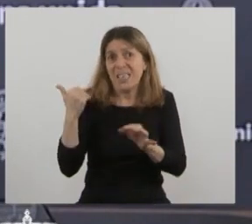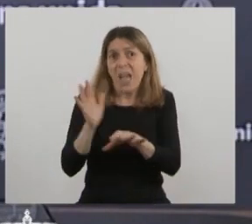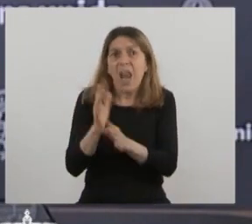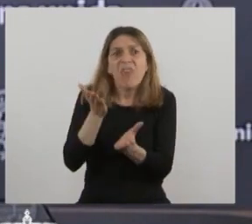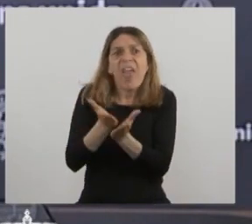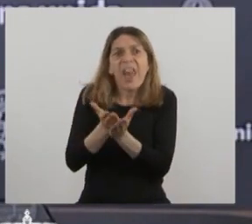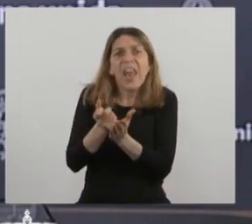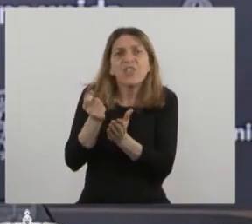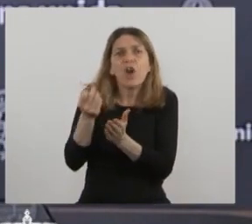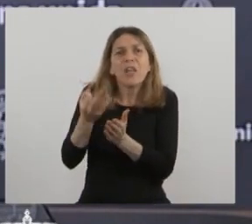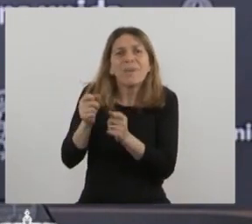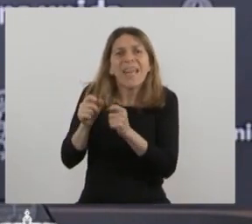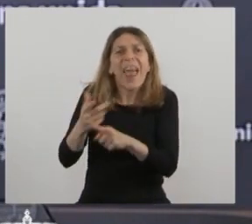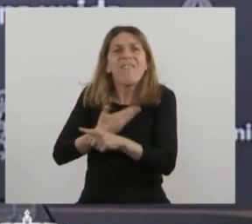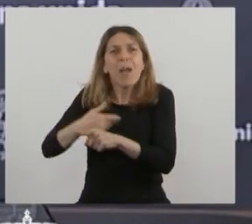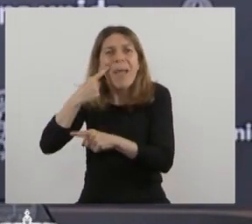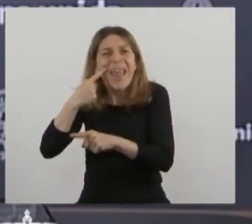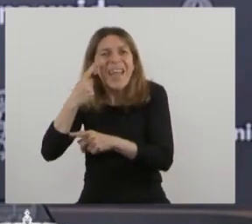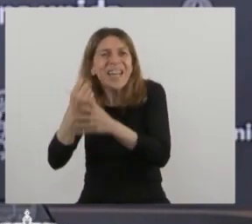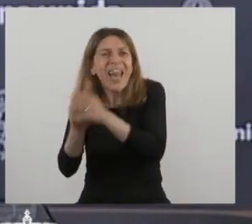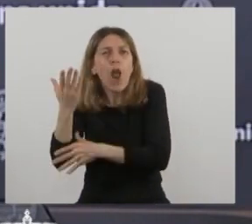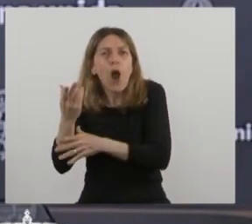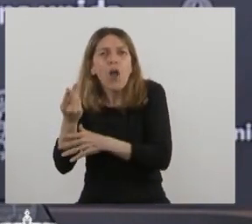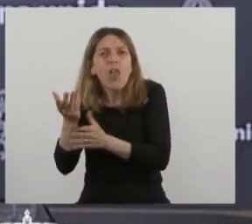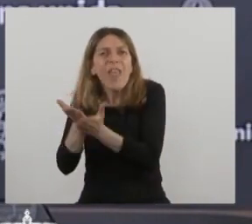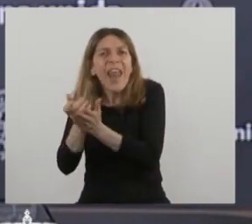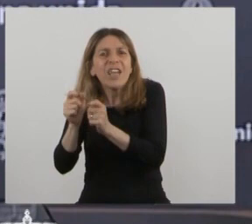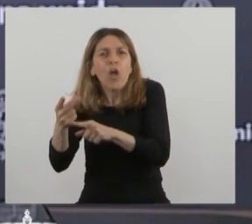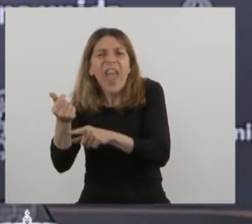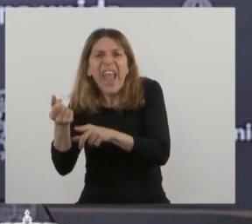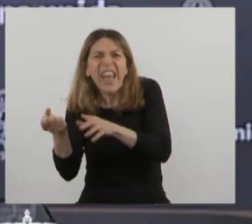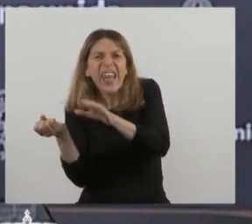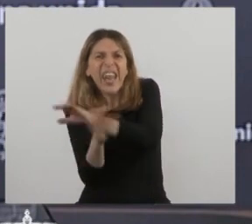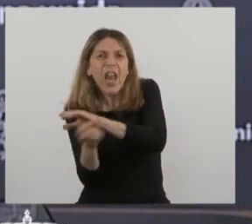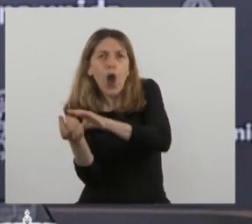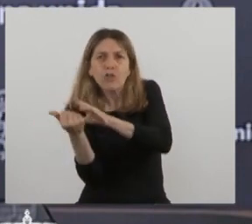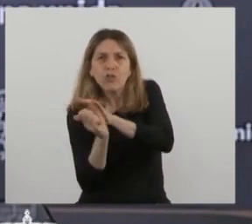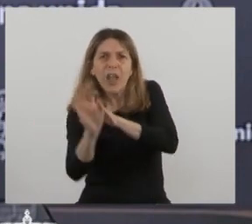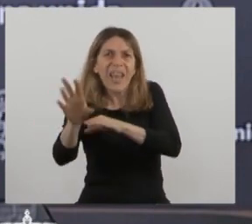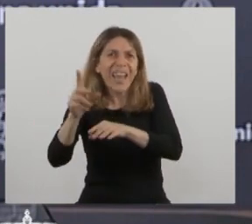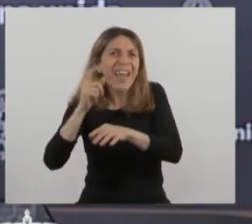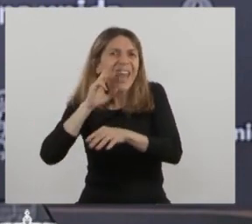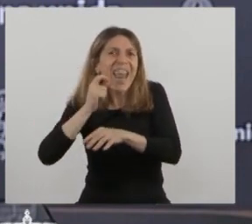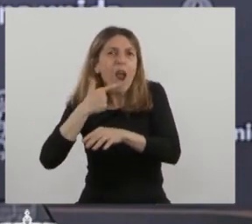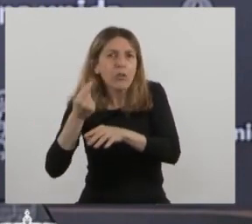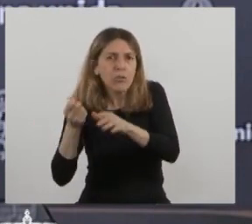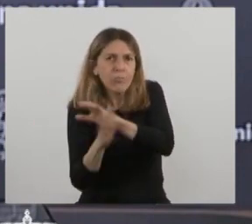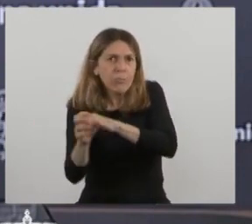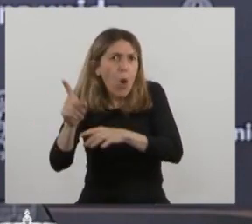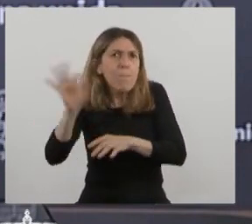especiales de giro por parte del Fondo Monetario Internacional objetivamente constituyen una oportunidad única.